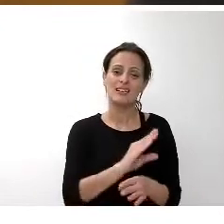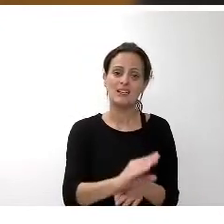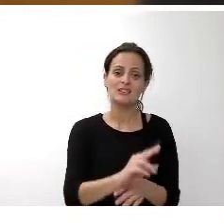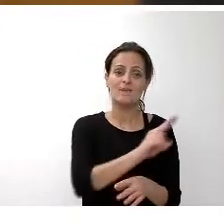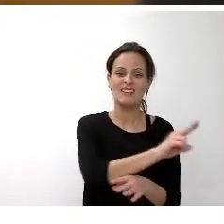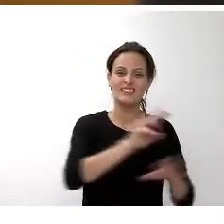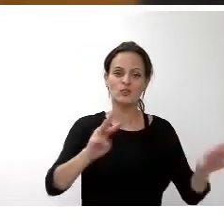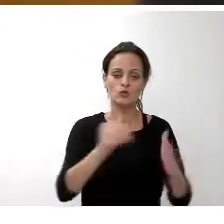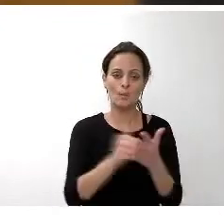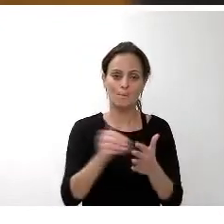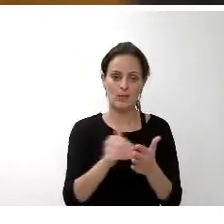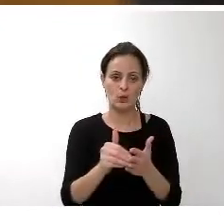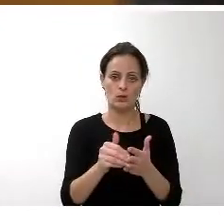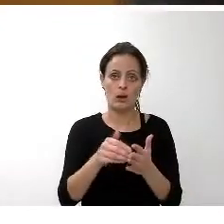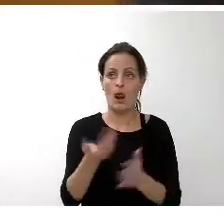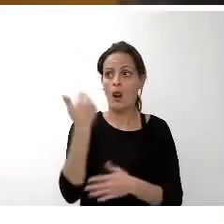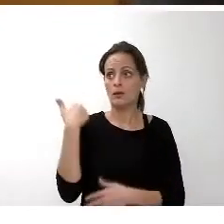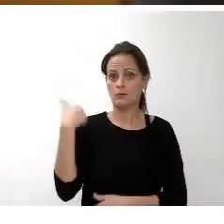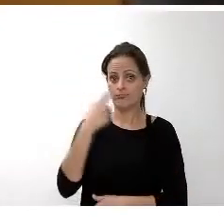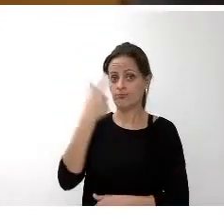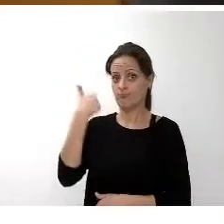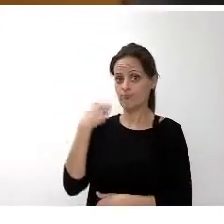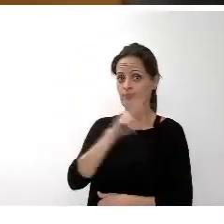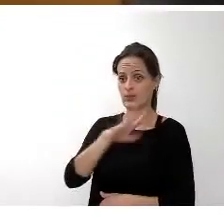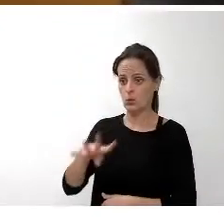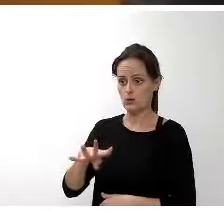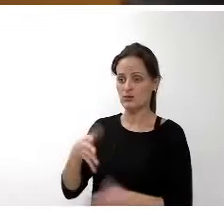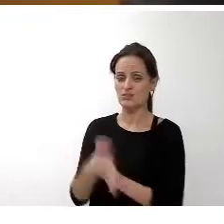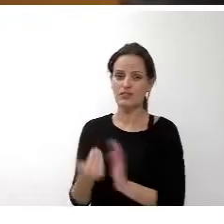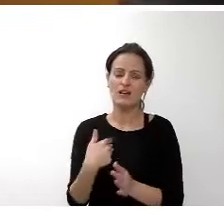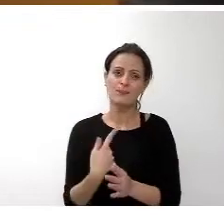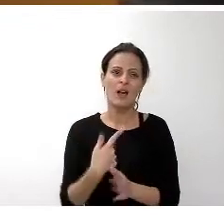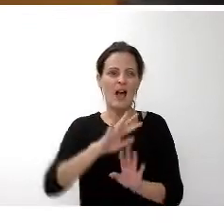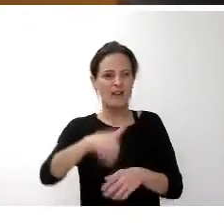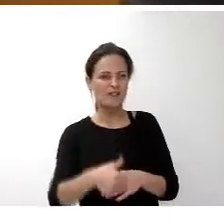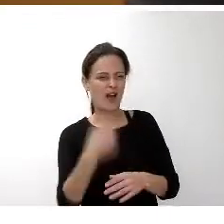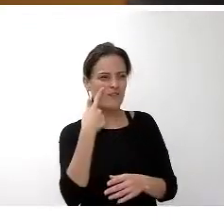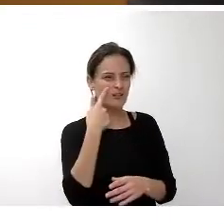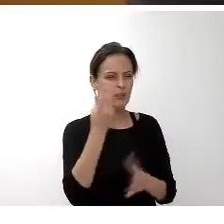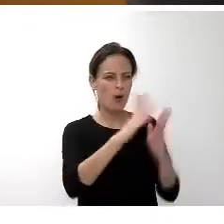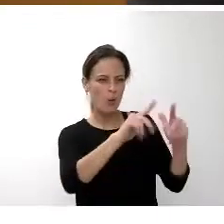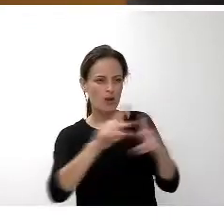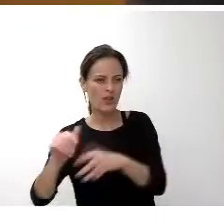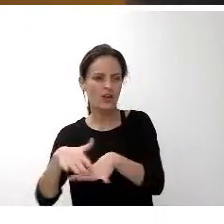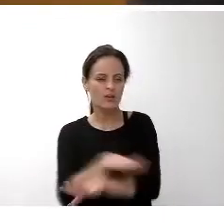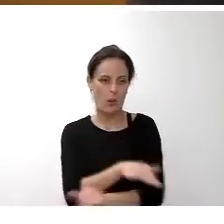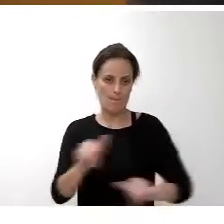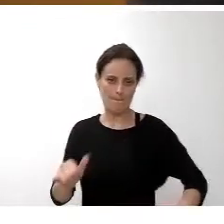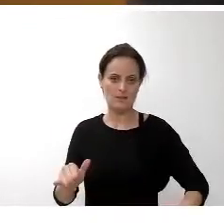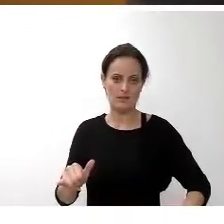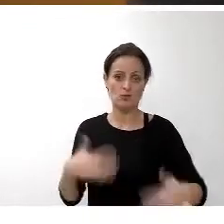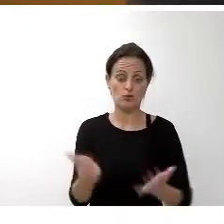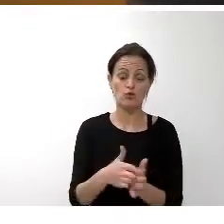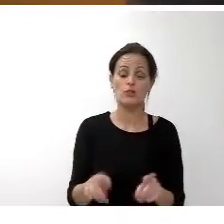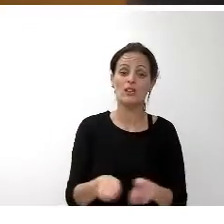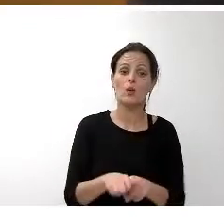24 del año anterior. Una cantidad compensa, en definitiva, la otra. Y, por tanto, el saldo neto de